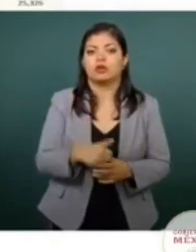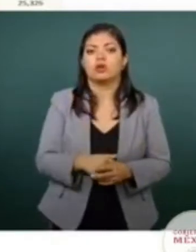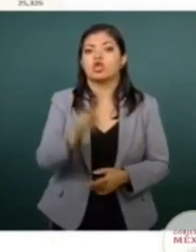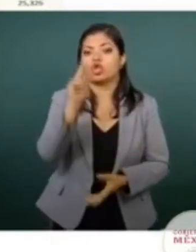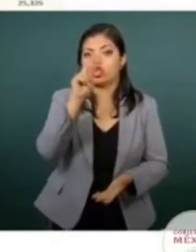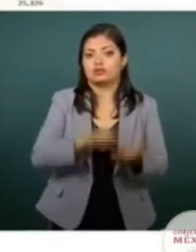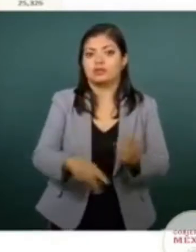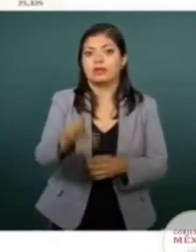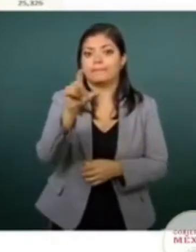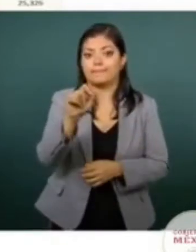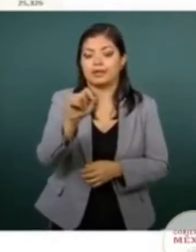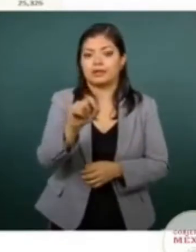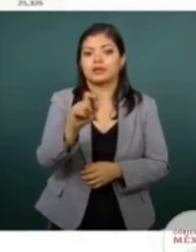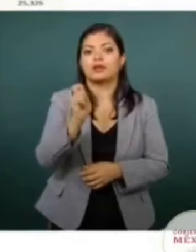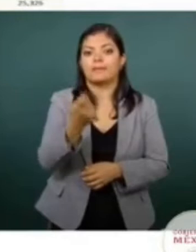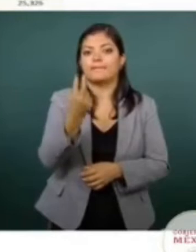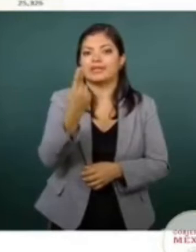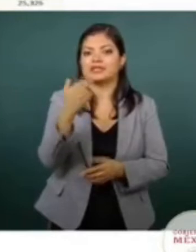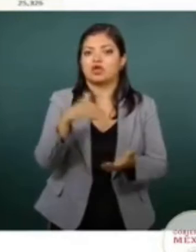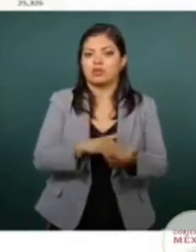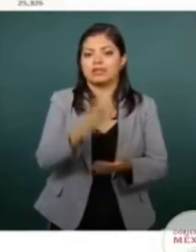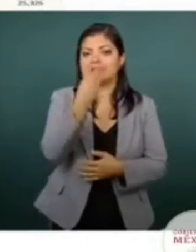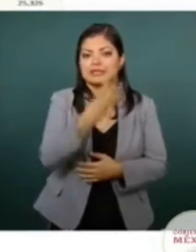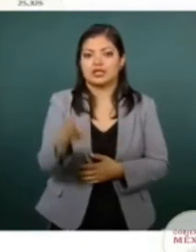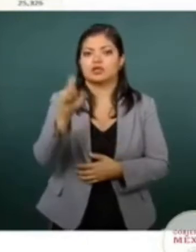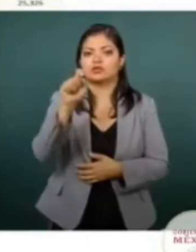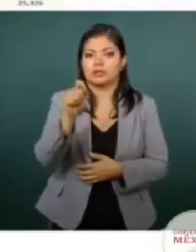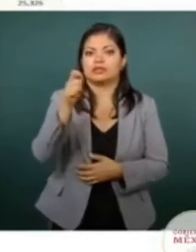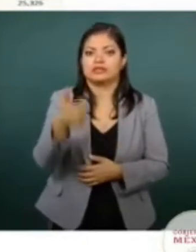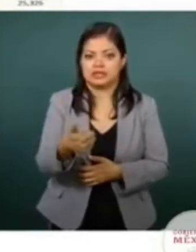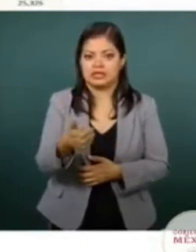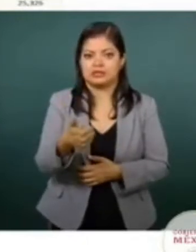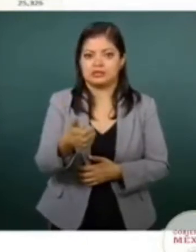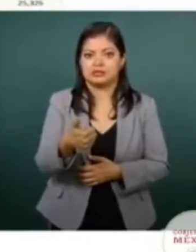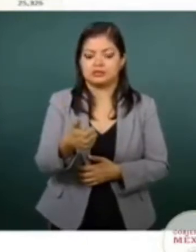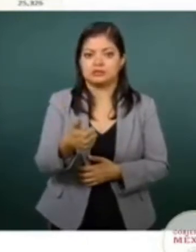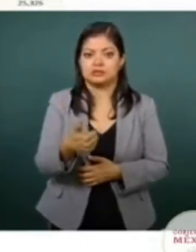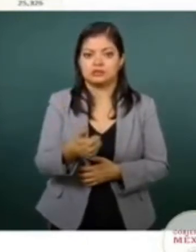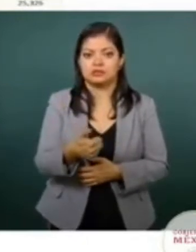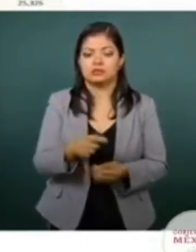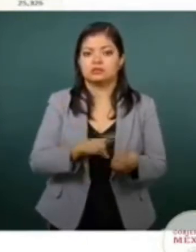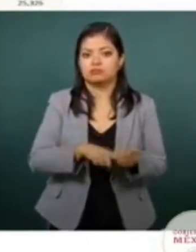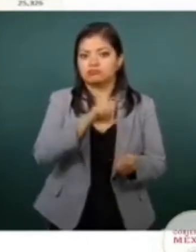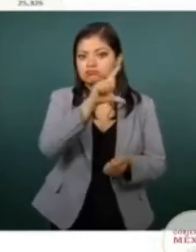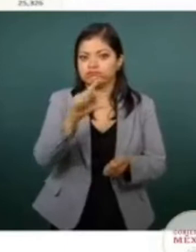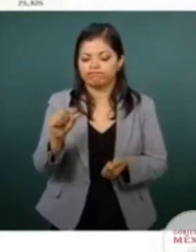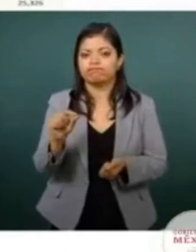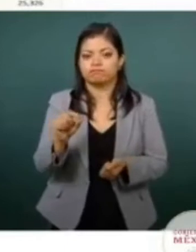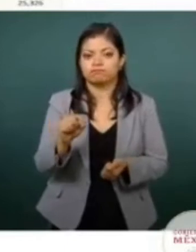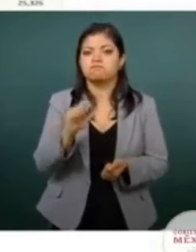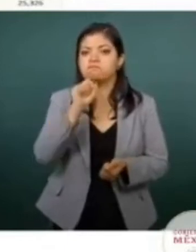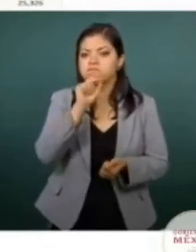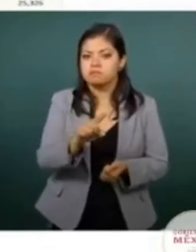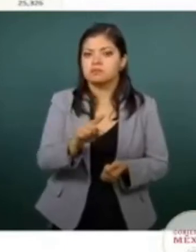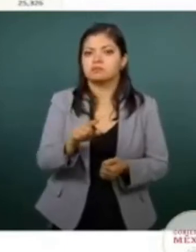2020, 25 mil 326. Esto, repito, es conforme al seguimiento que da